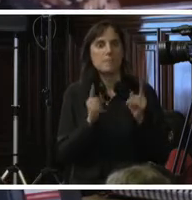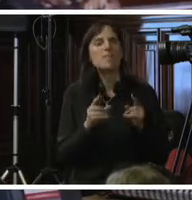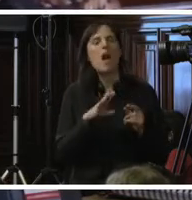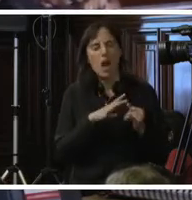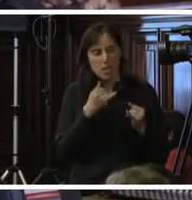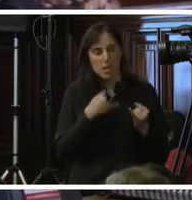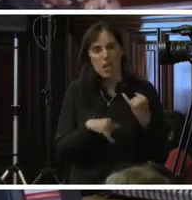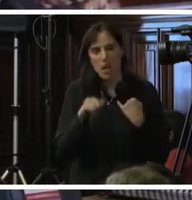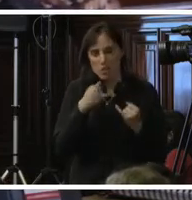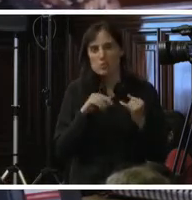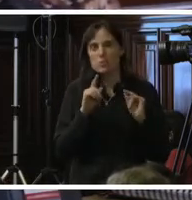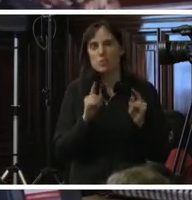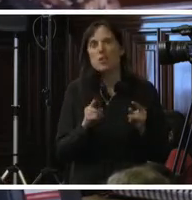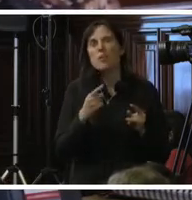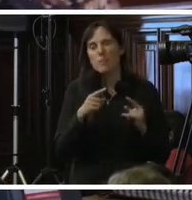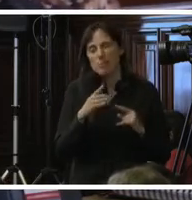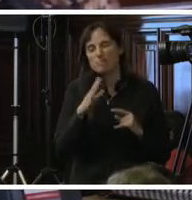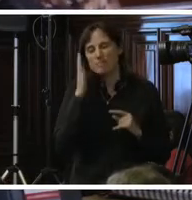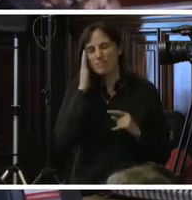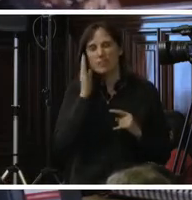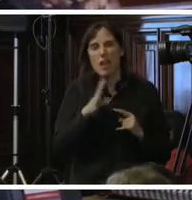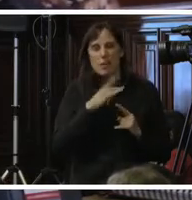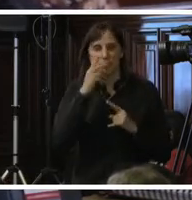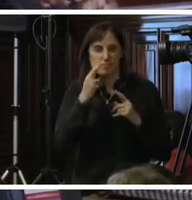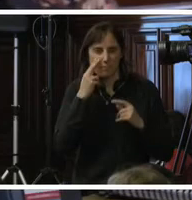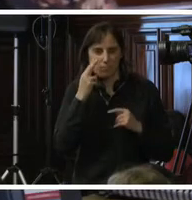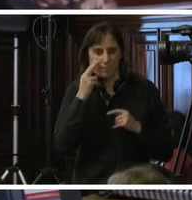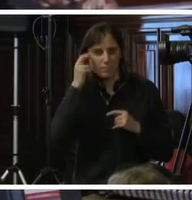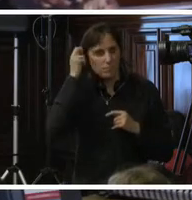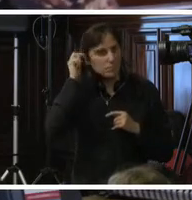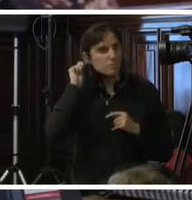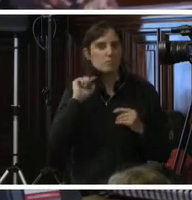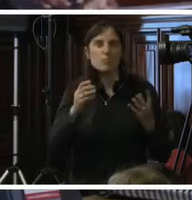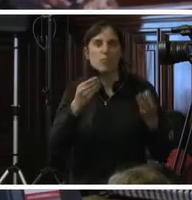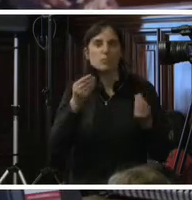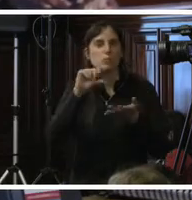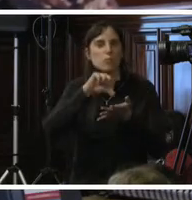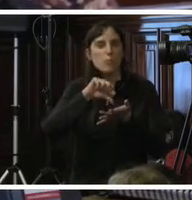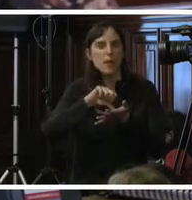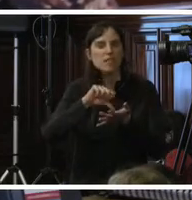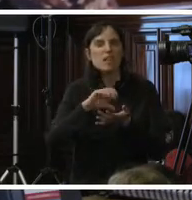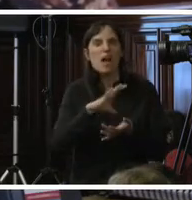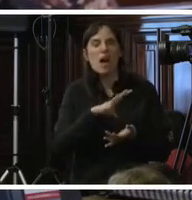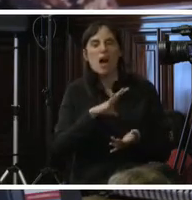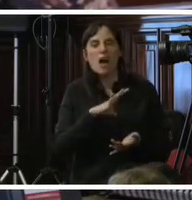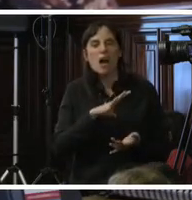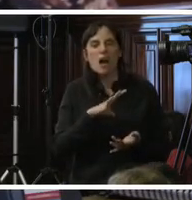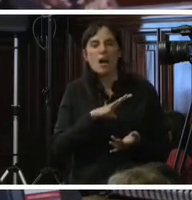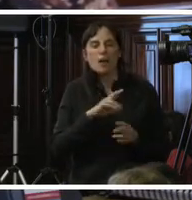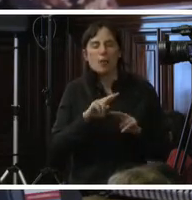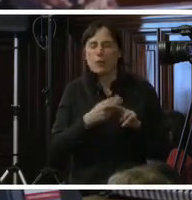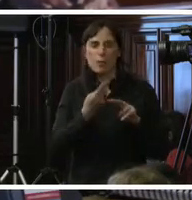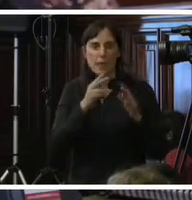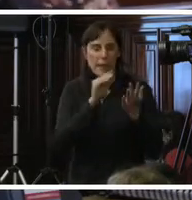problema con la data también en materia interna. En muchos países, como decía, existen duplicidad de